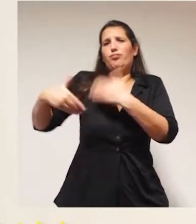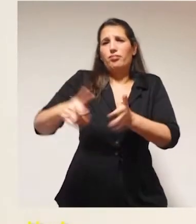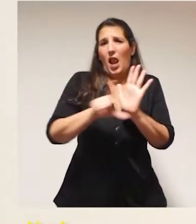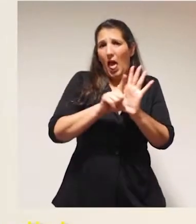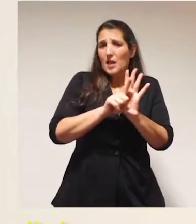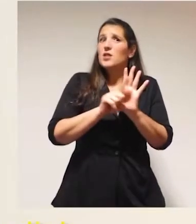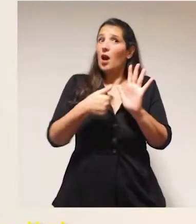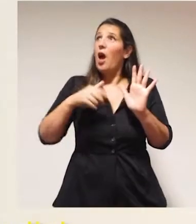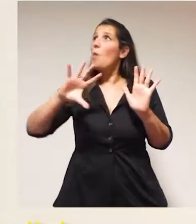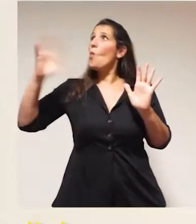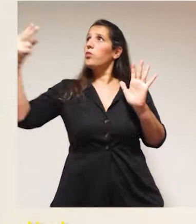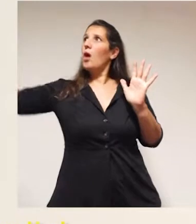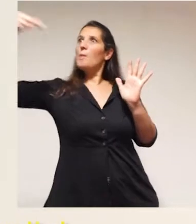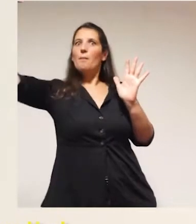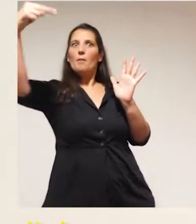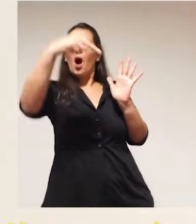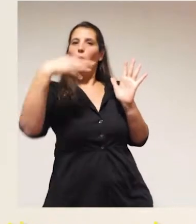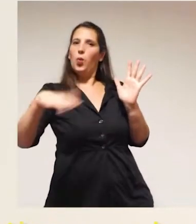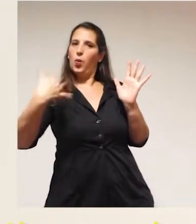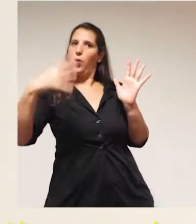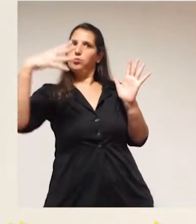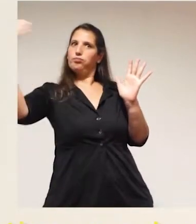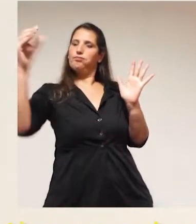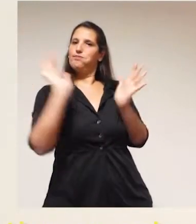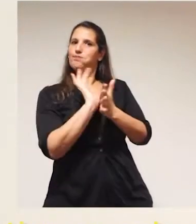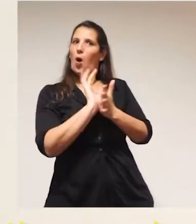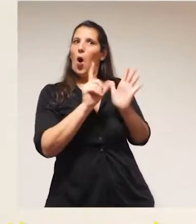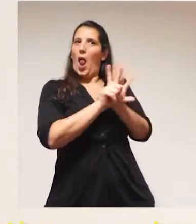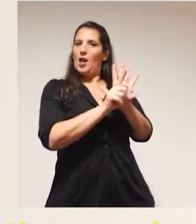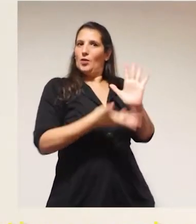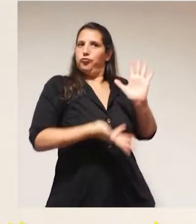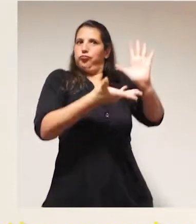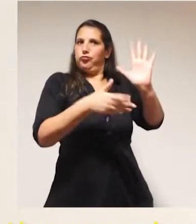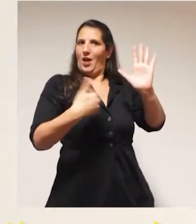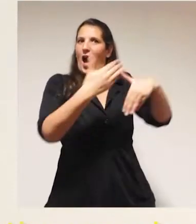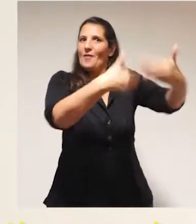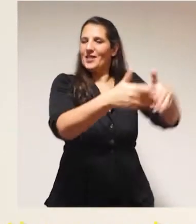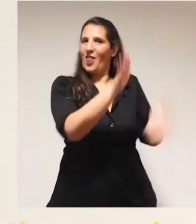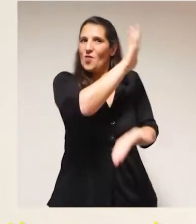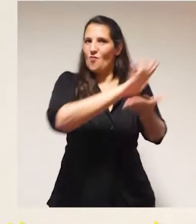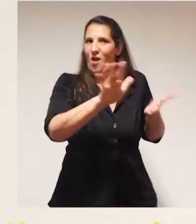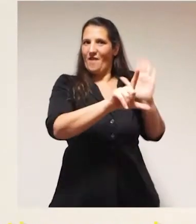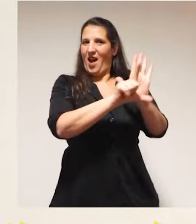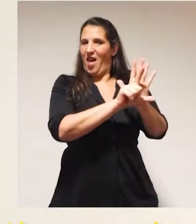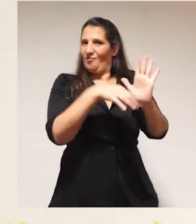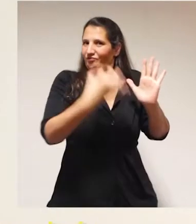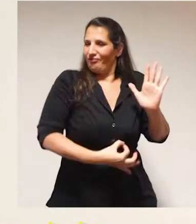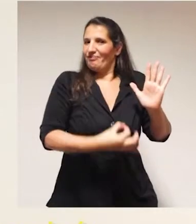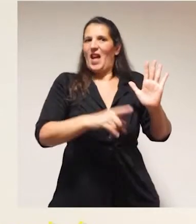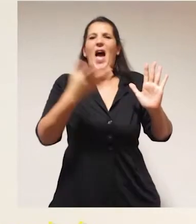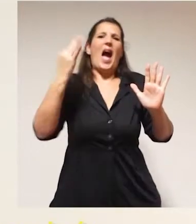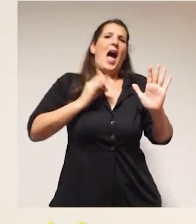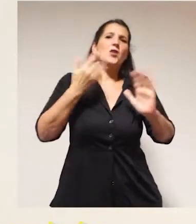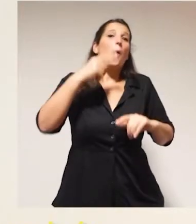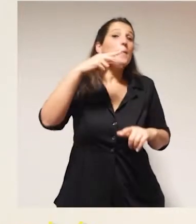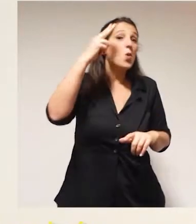histórico, resulta ser referente a nivel mundial, por ser muy avanzada, por ser una normativa novedosa y por